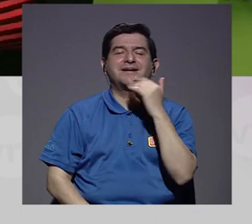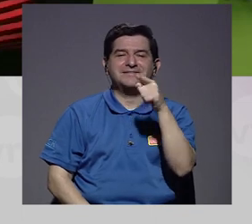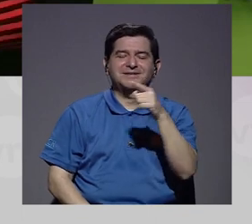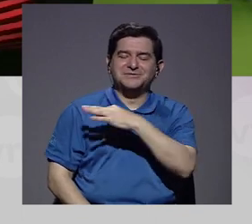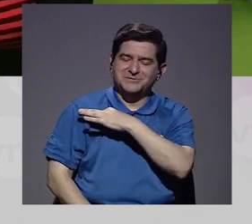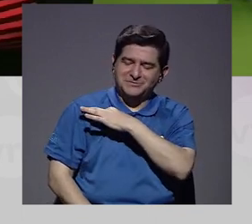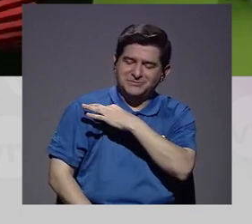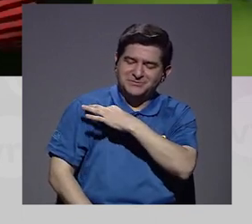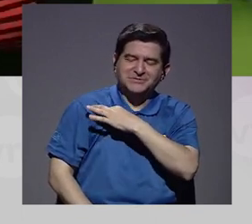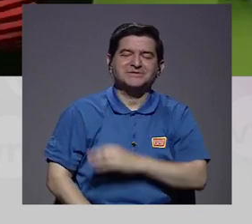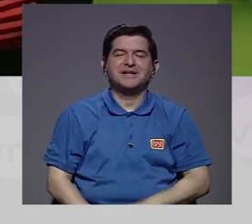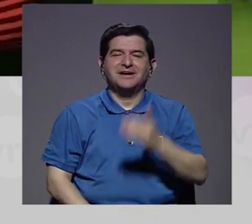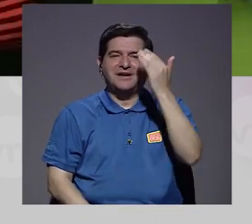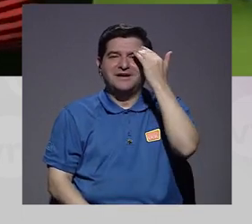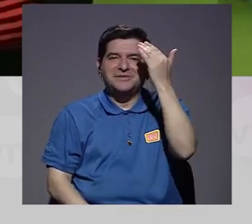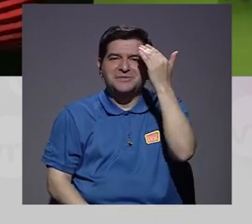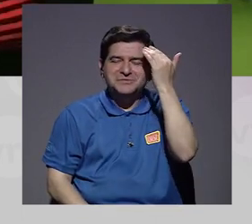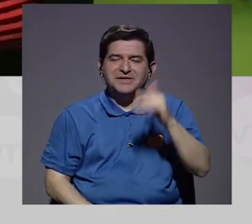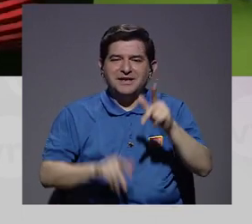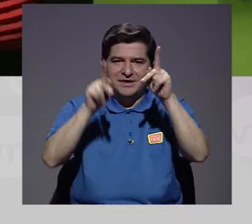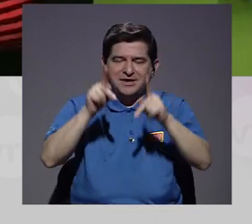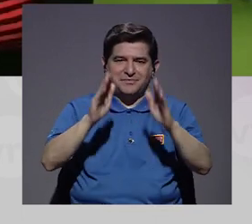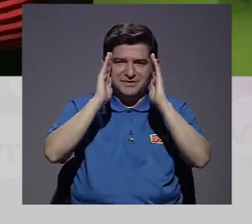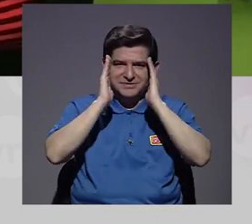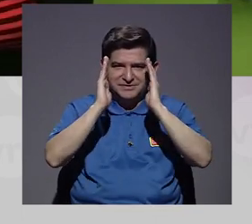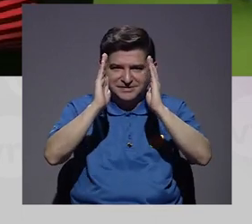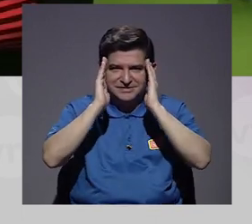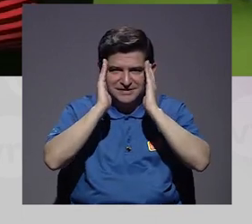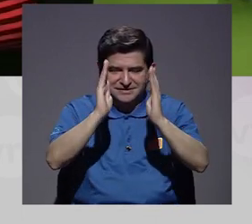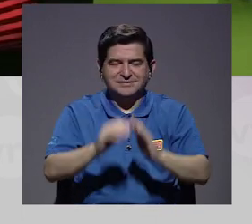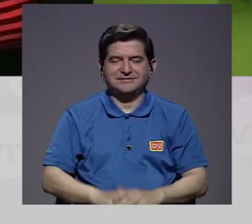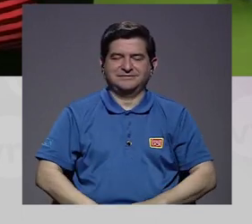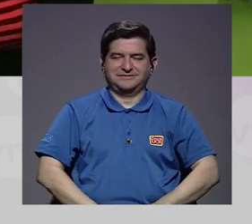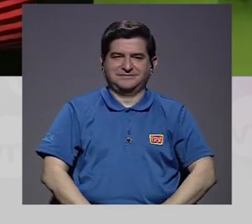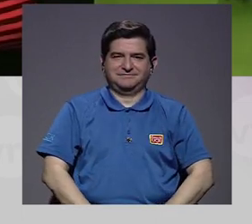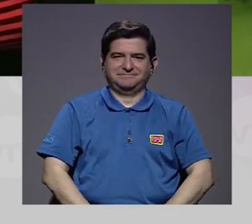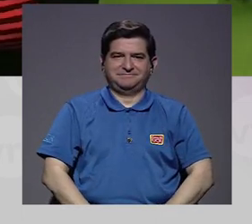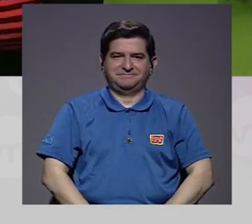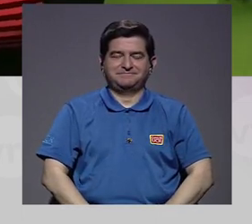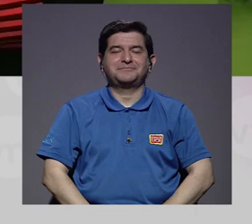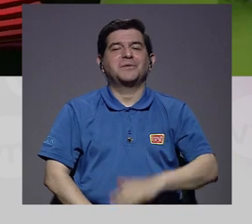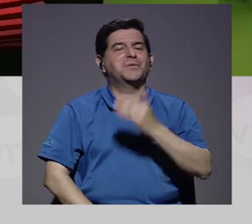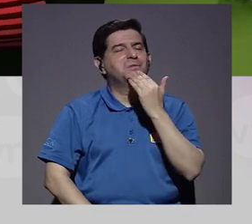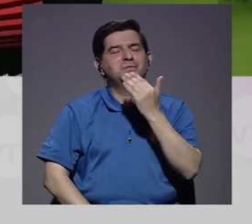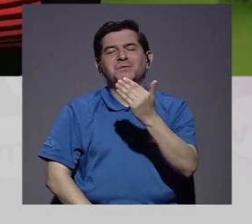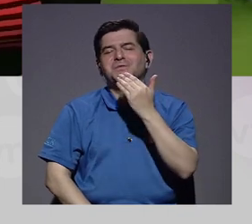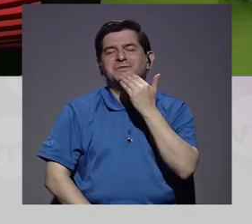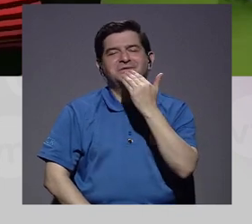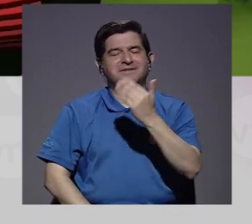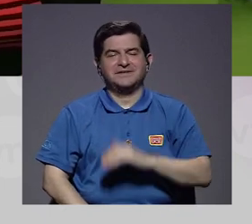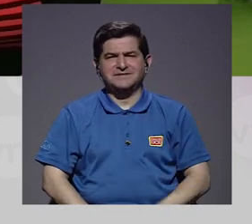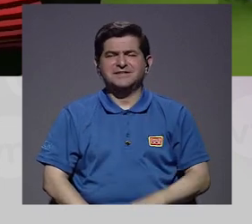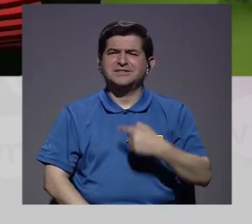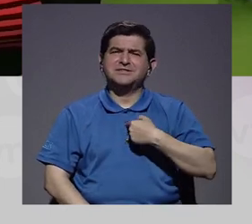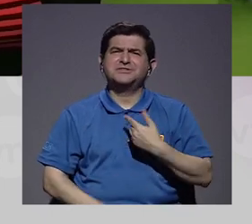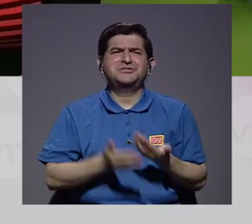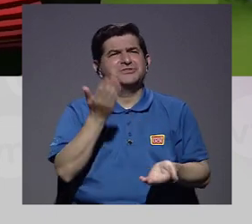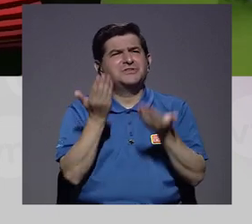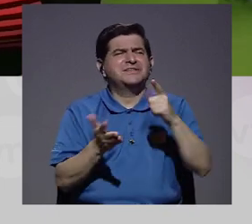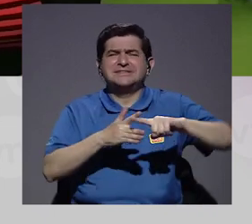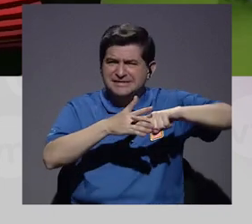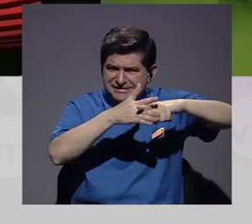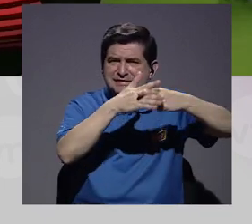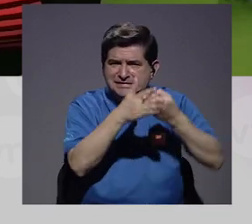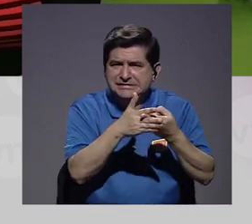Gracias a ustedes por la invitación y un saludo cordial a la audiencia que nos está viendo y escuchando. Muchísimas gracias. Sí, me